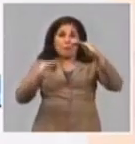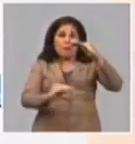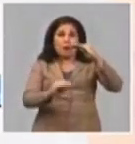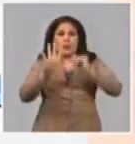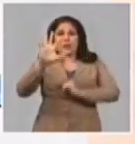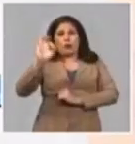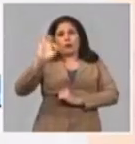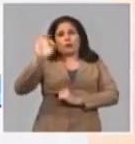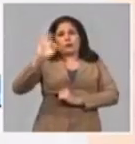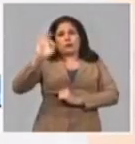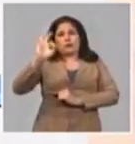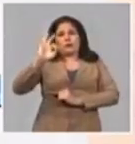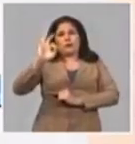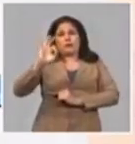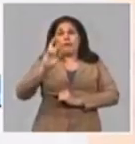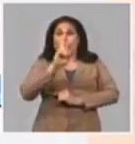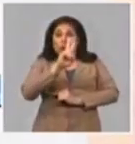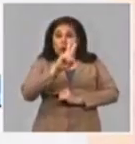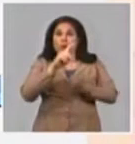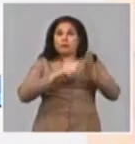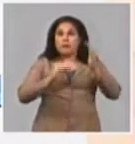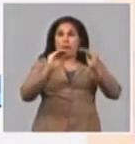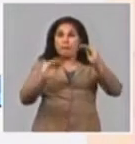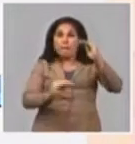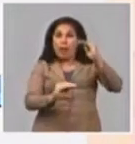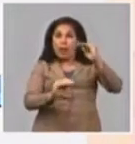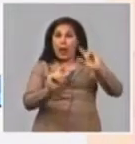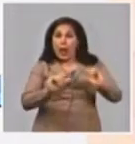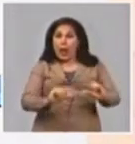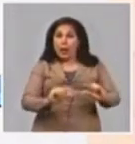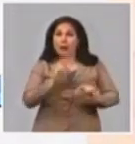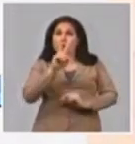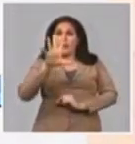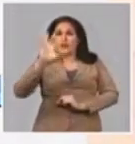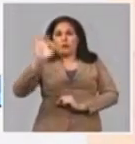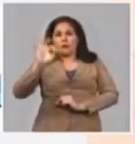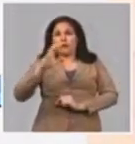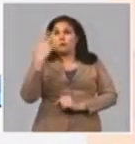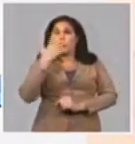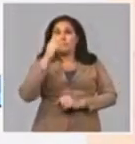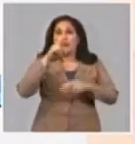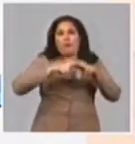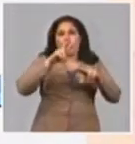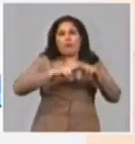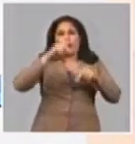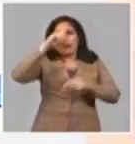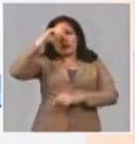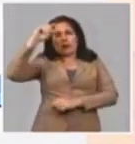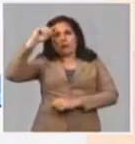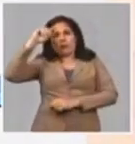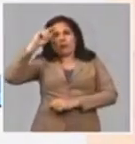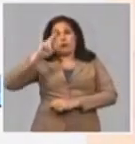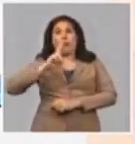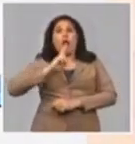50% y 2 con llenado inferior al 25%, La Habana y Santiaspíritu.